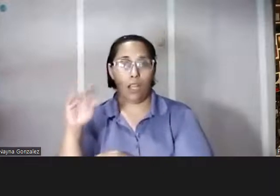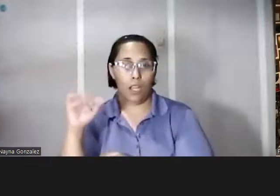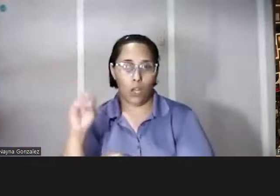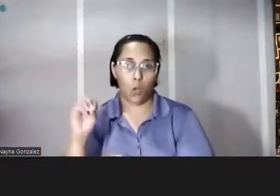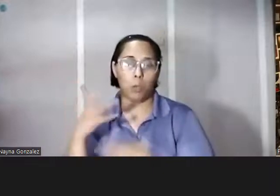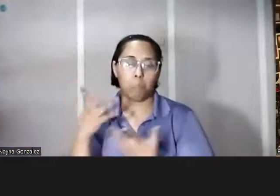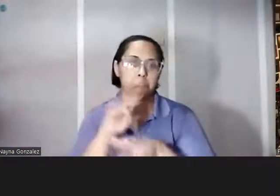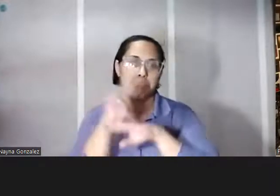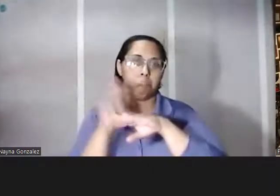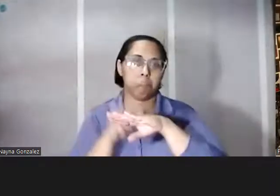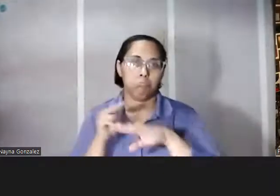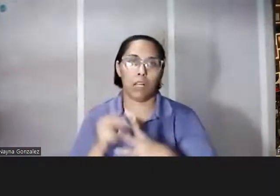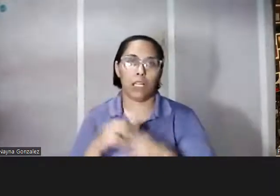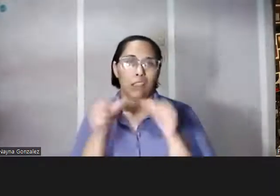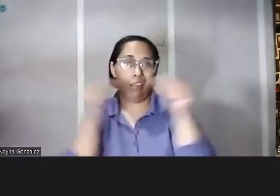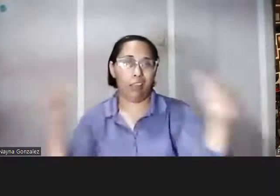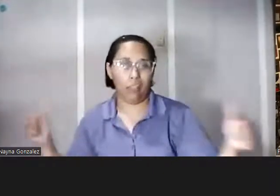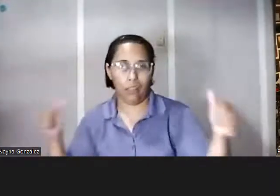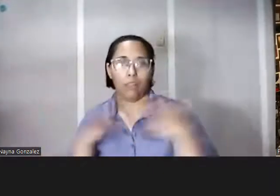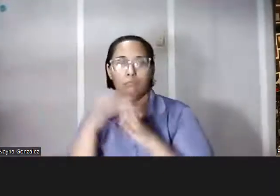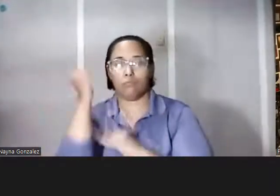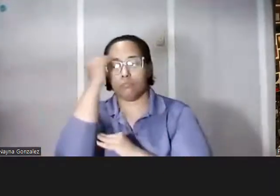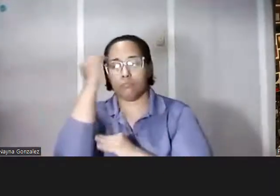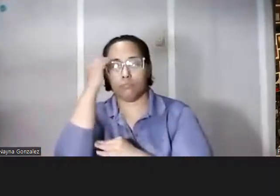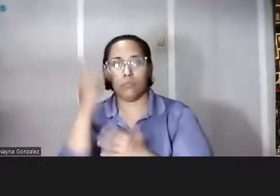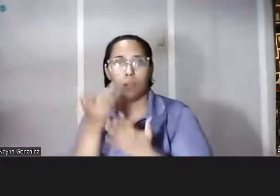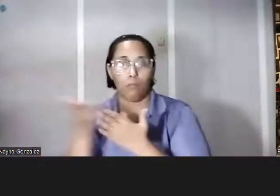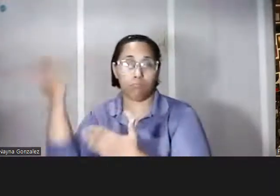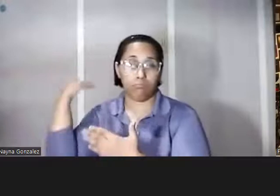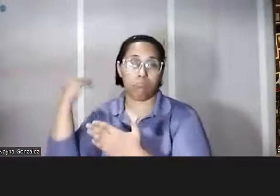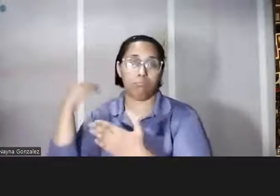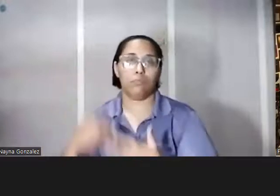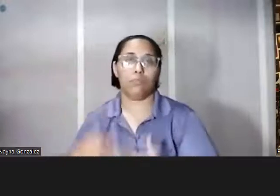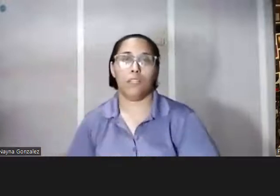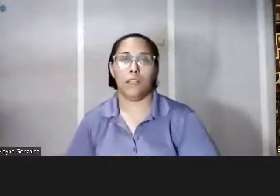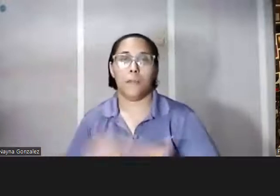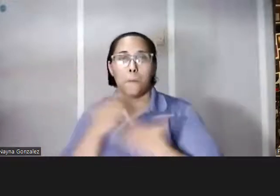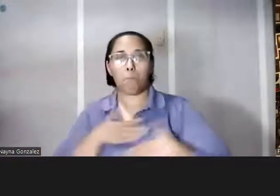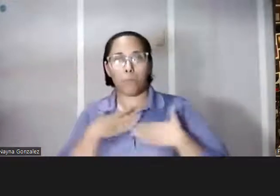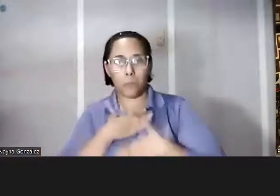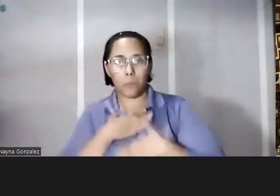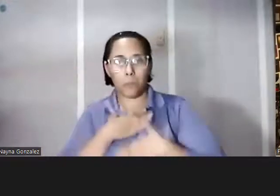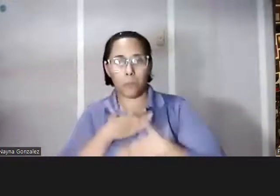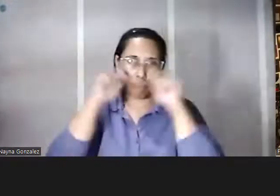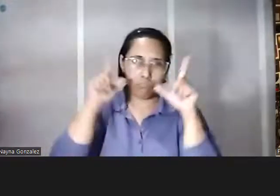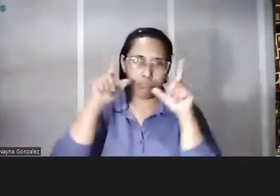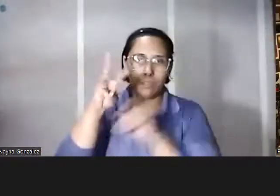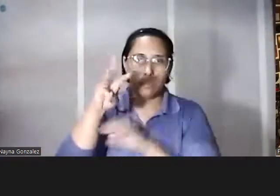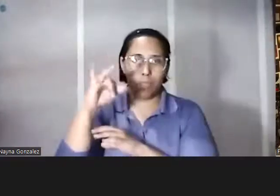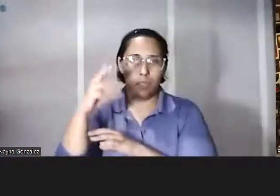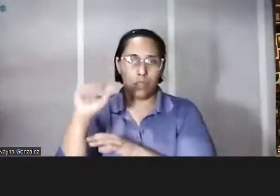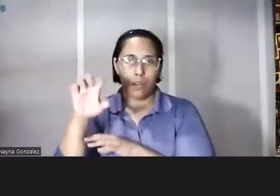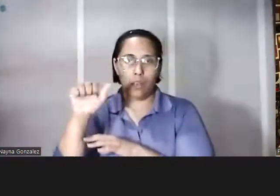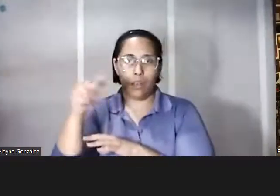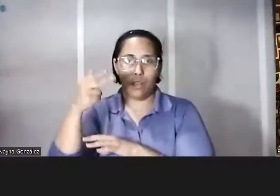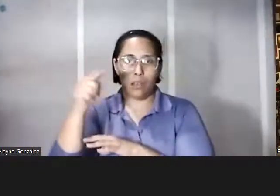que quedan muy lejos de lo que fue en su momento su alegre despertar con José Miguel Agrelos y Aurorita de Preble